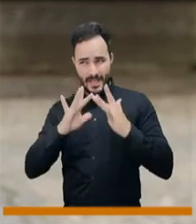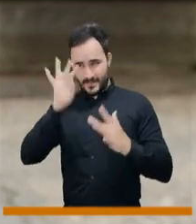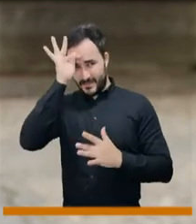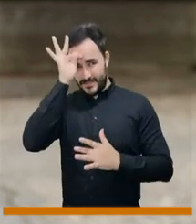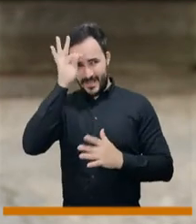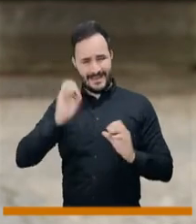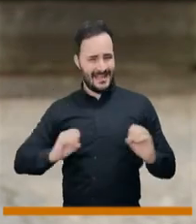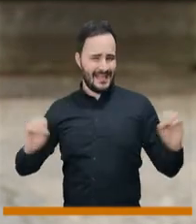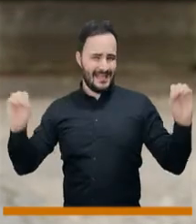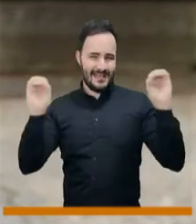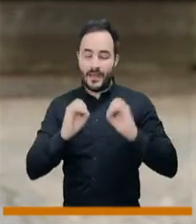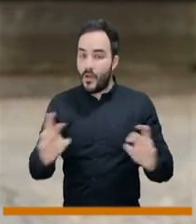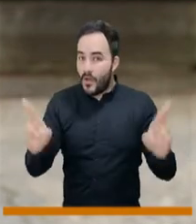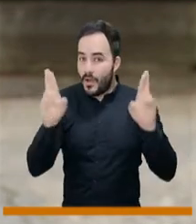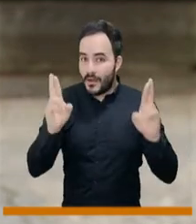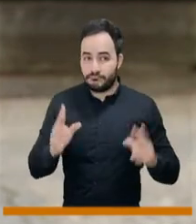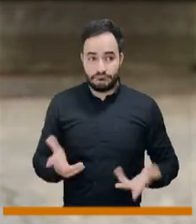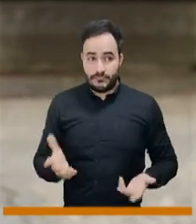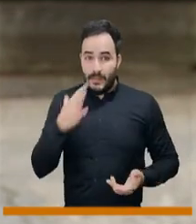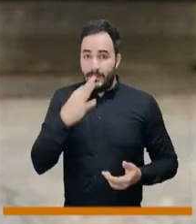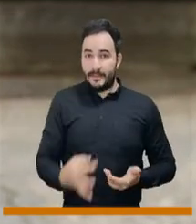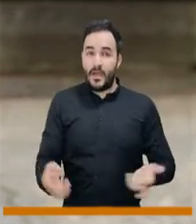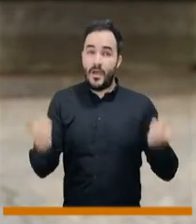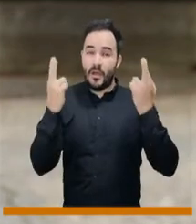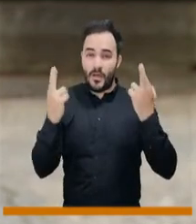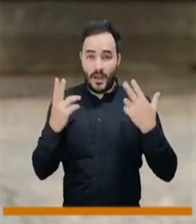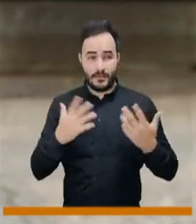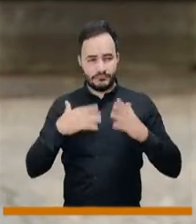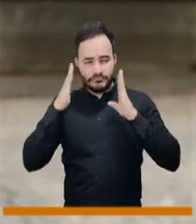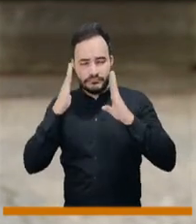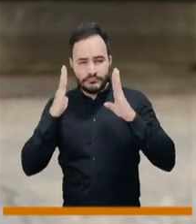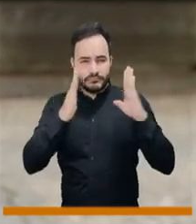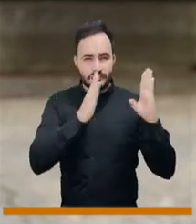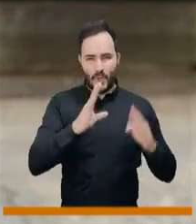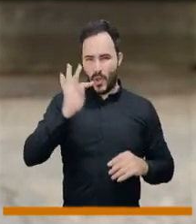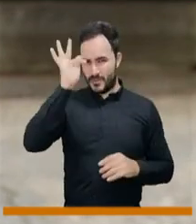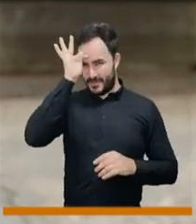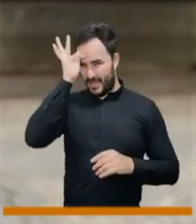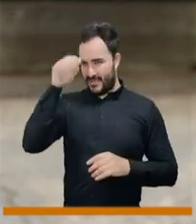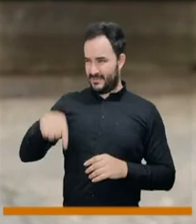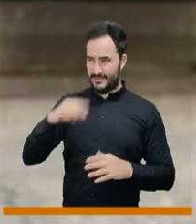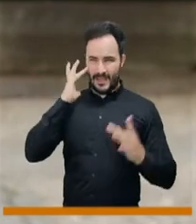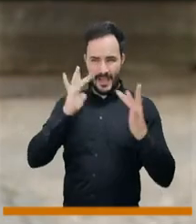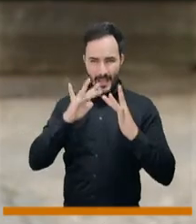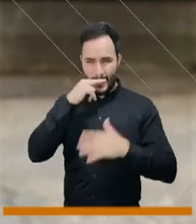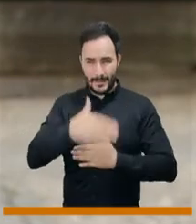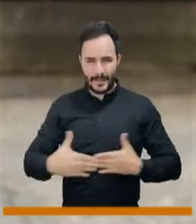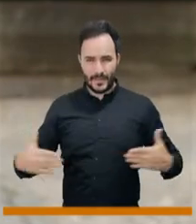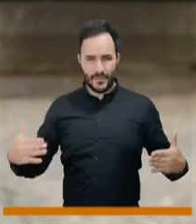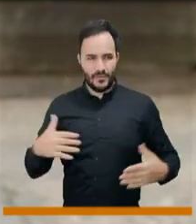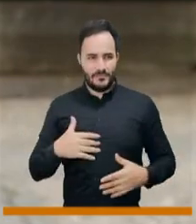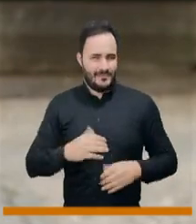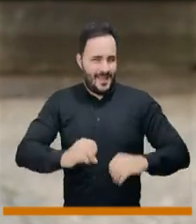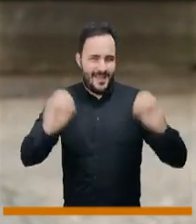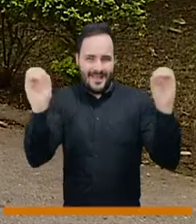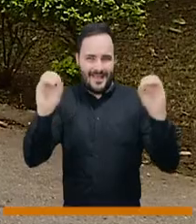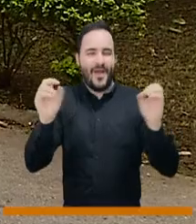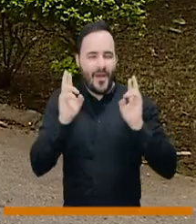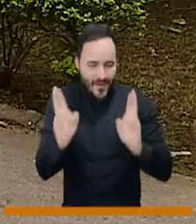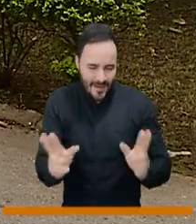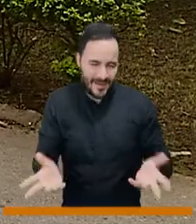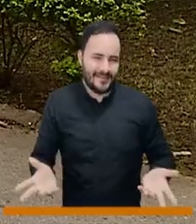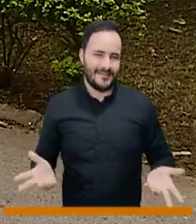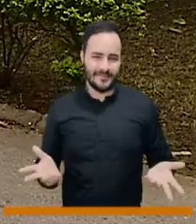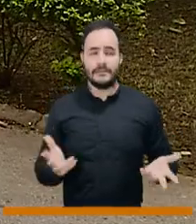que venir ningún niño acá. Creo que esto sería fabuloso. Lo ideal no es que haya niños aquí en un servicio de urgencias,